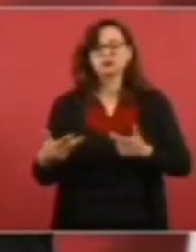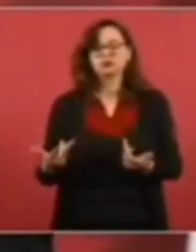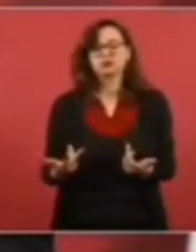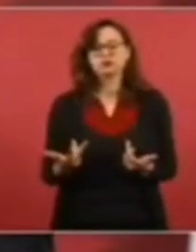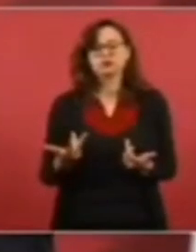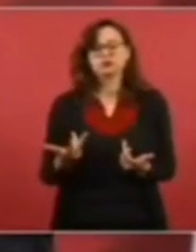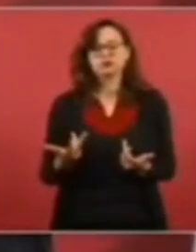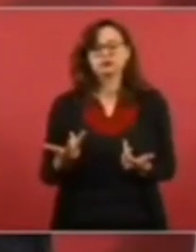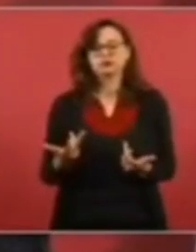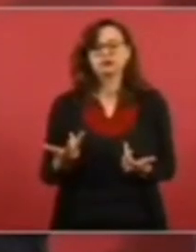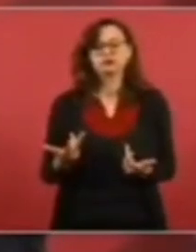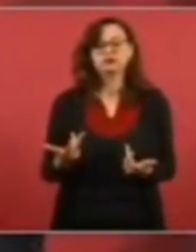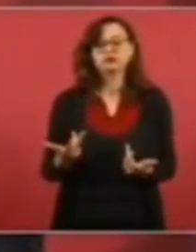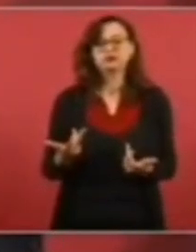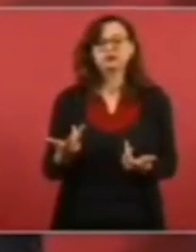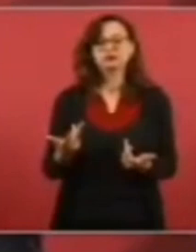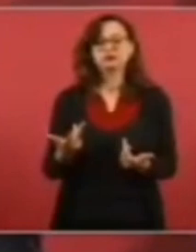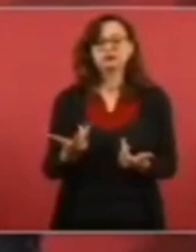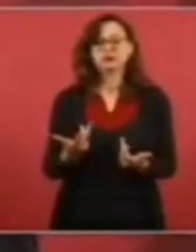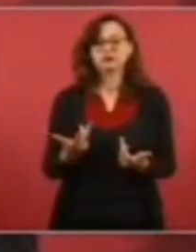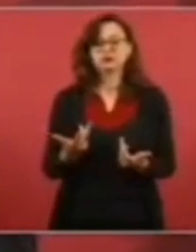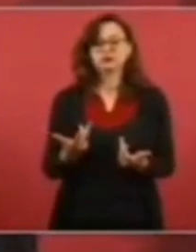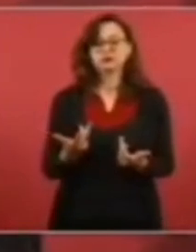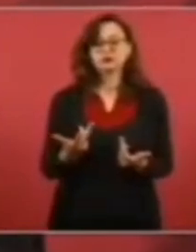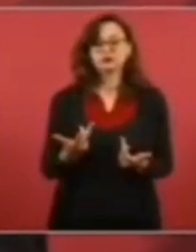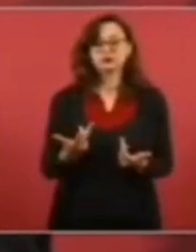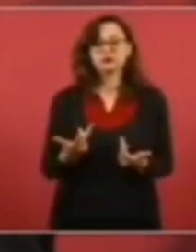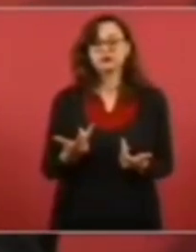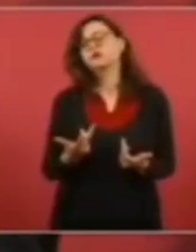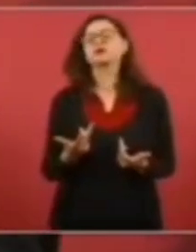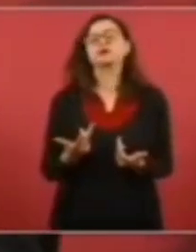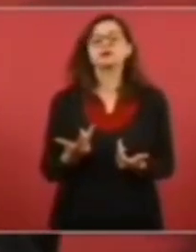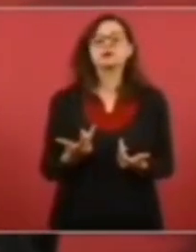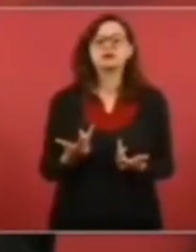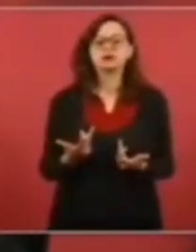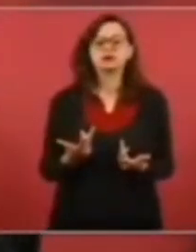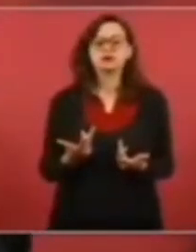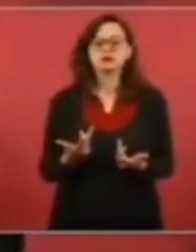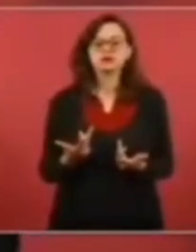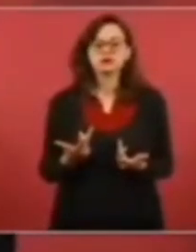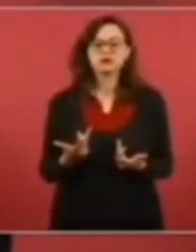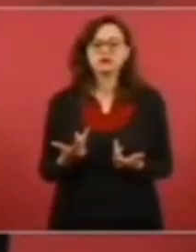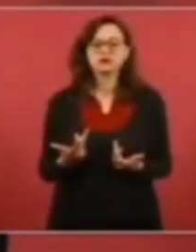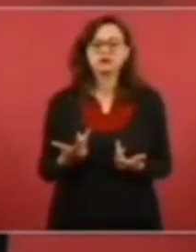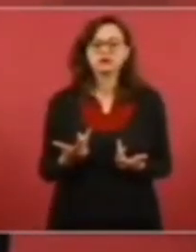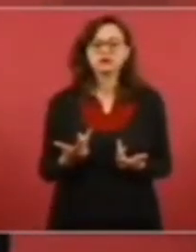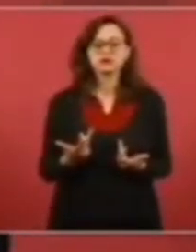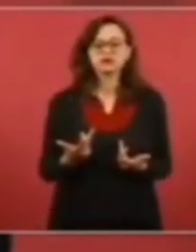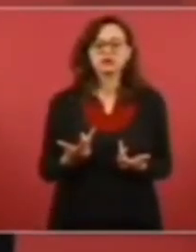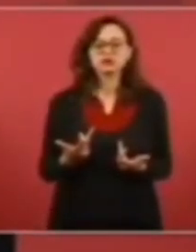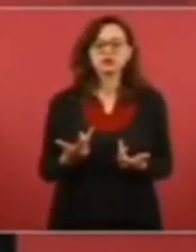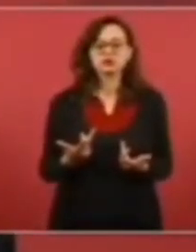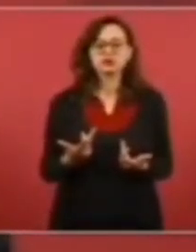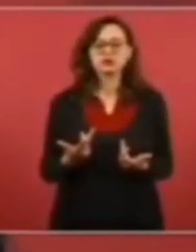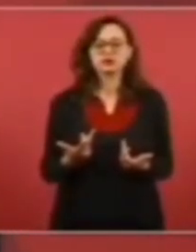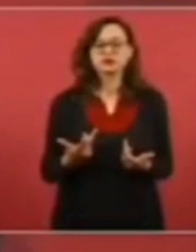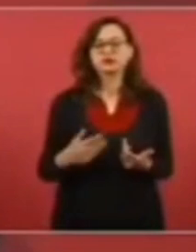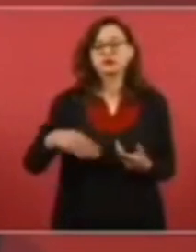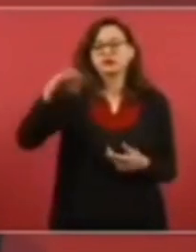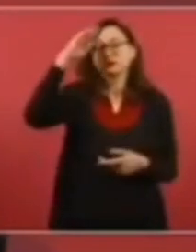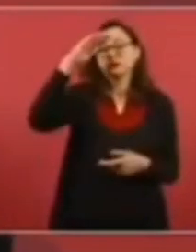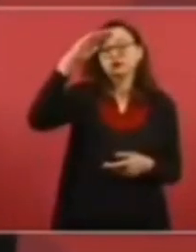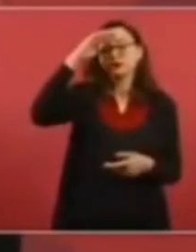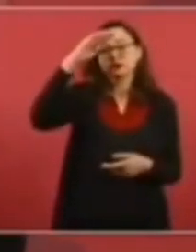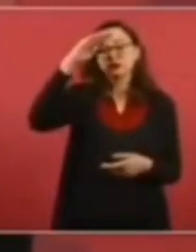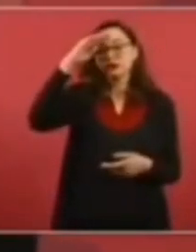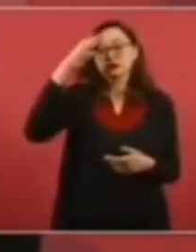Porque esa absurda idea de que el